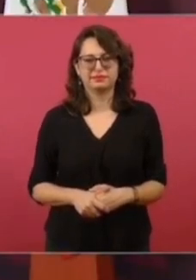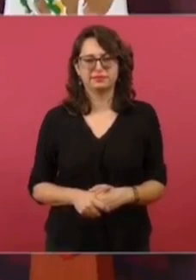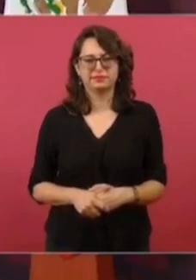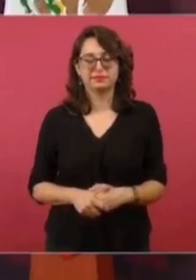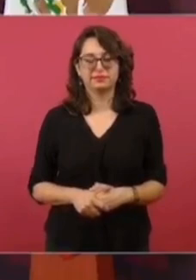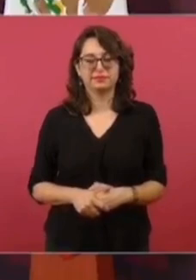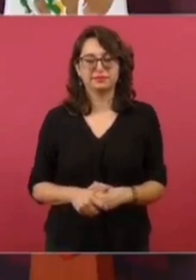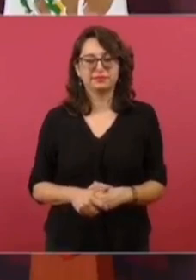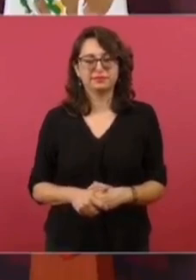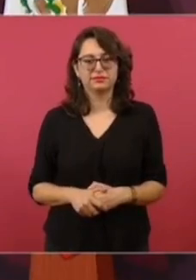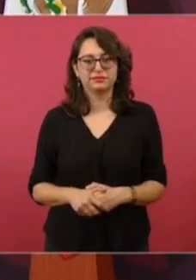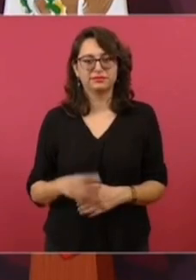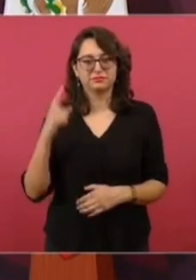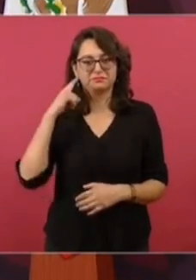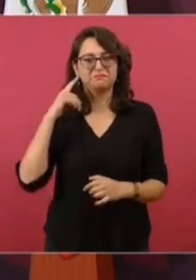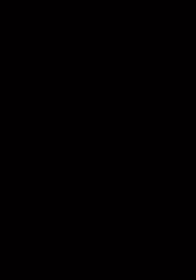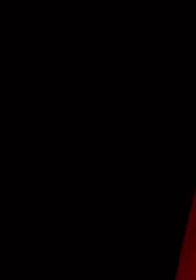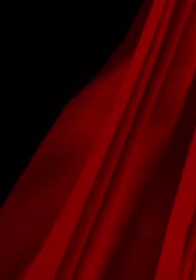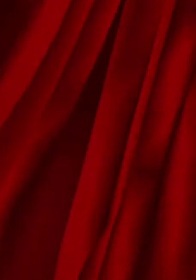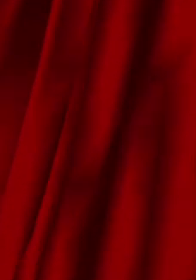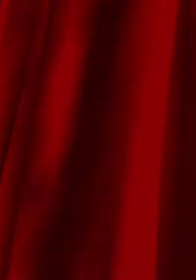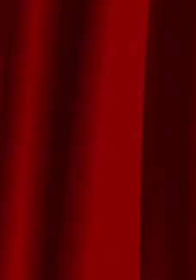¡Ciento, no, no, no, no!